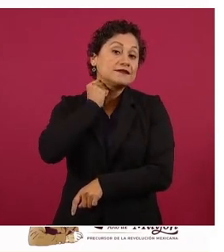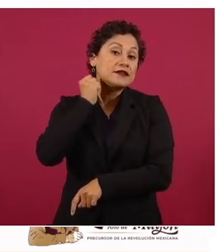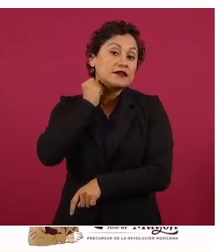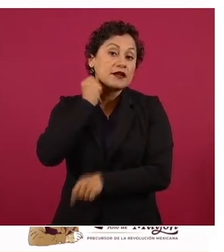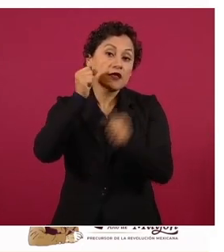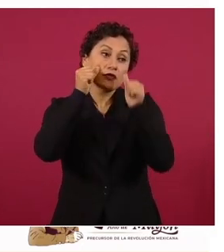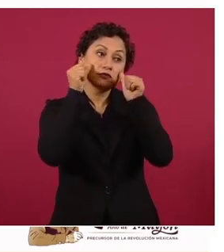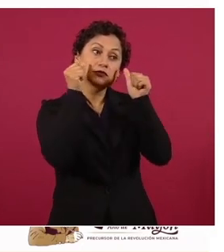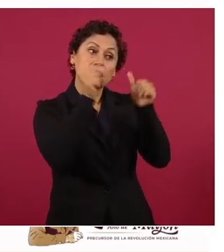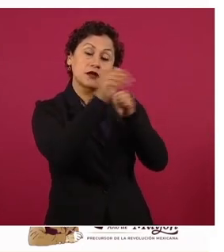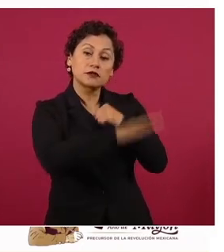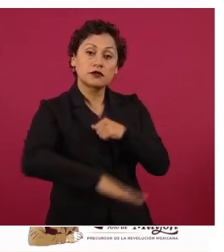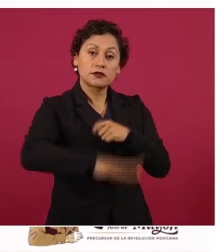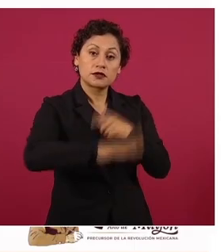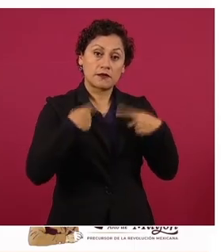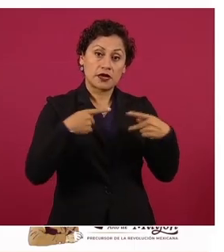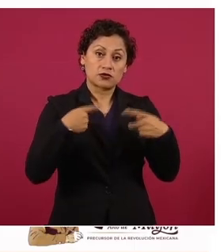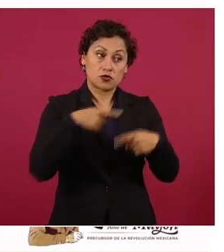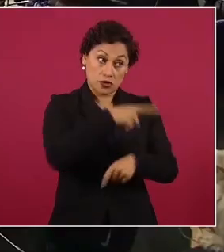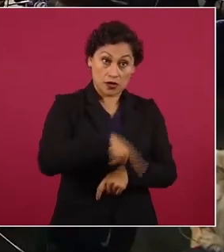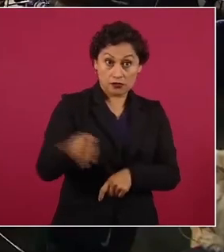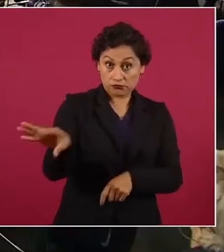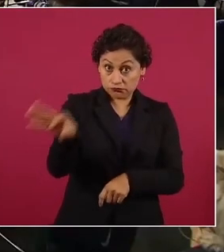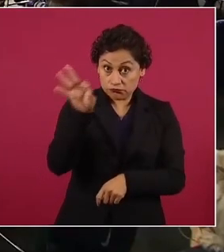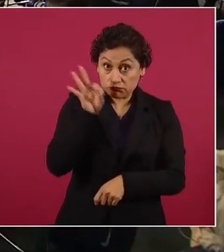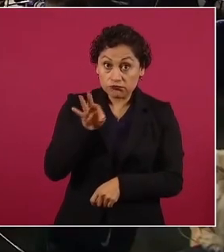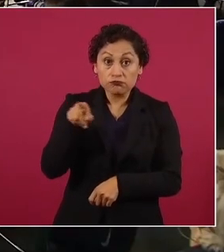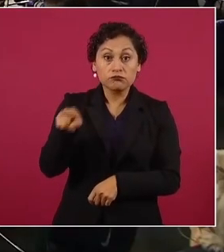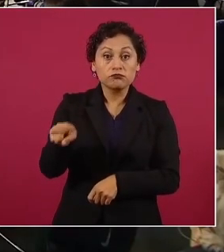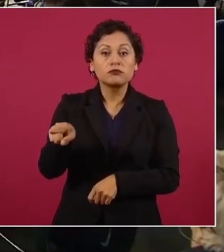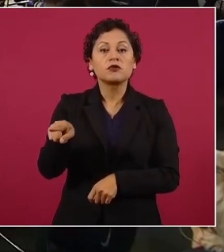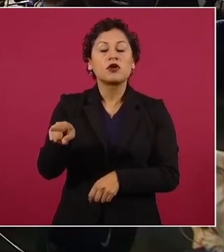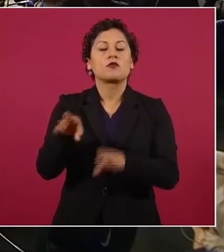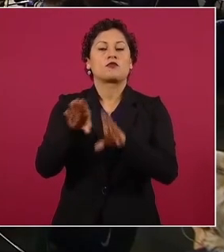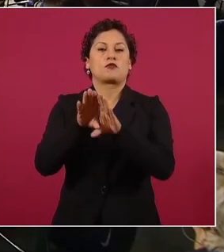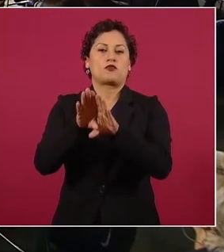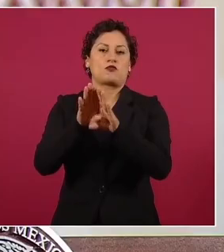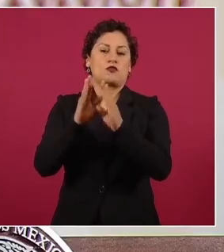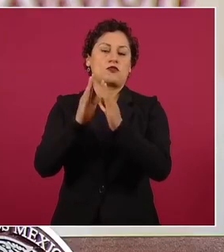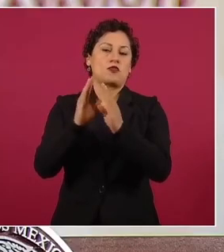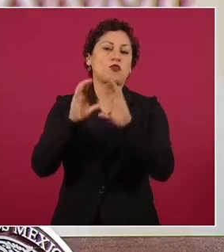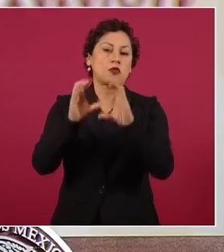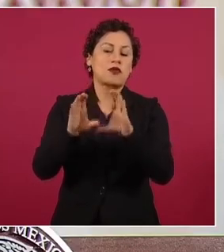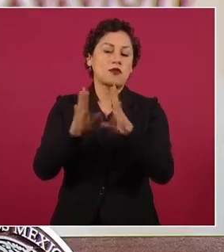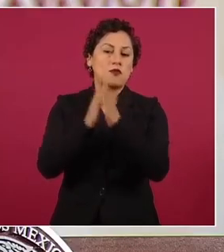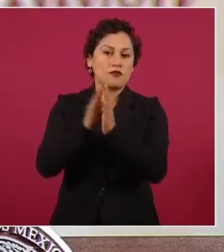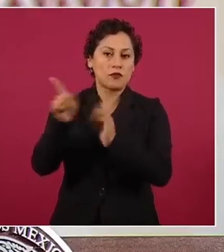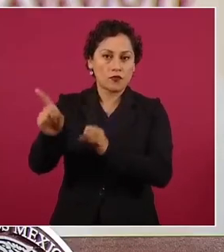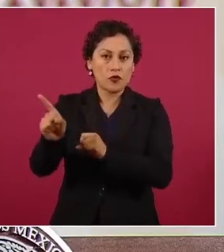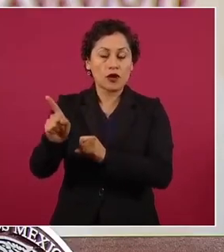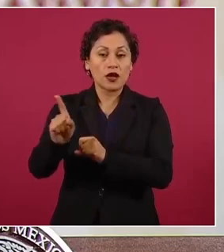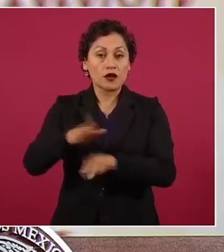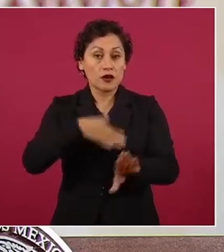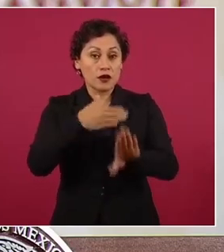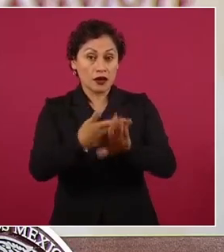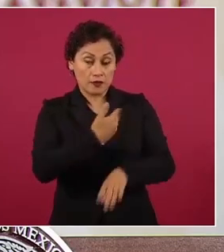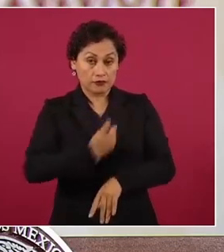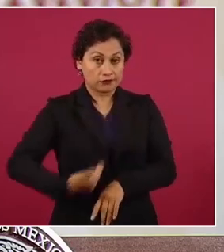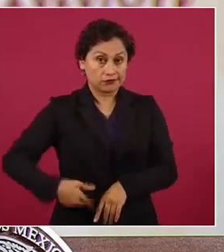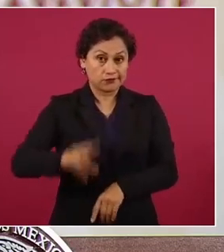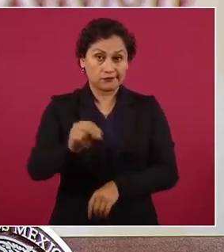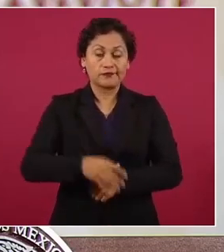de sus electores y no se aferren al intento de boicotear al gobierno federal. El estudio